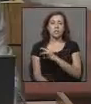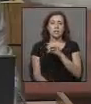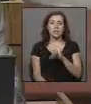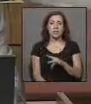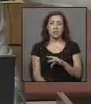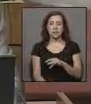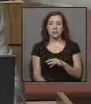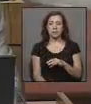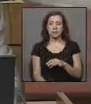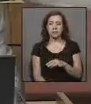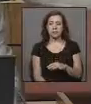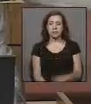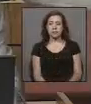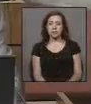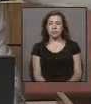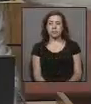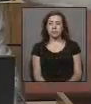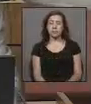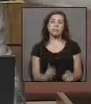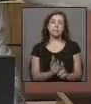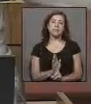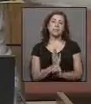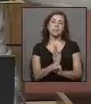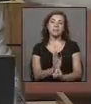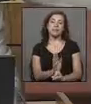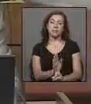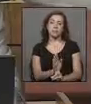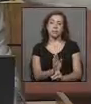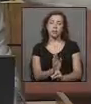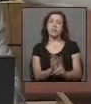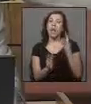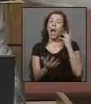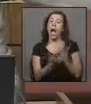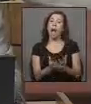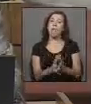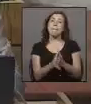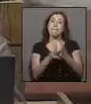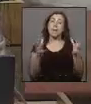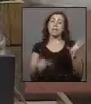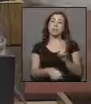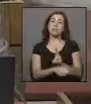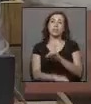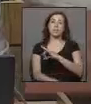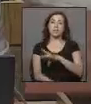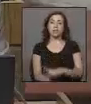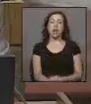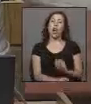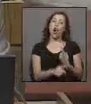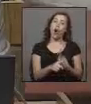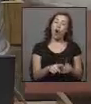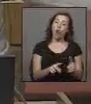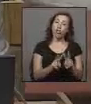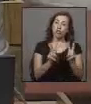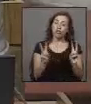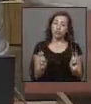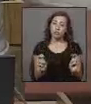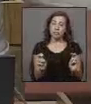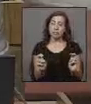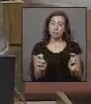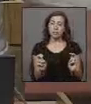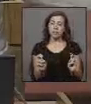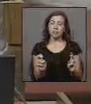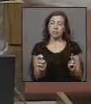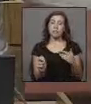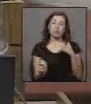y que más que mal representan el grueso de los profesores en Chile. Y lo otro, señor Presidente, que